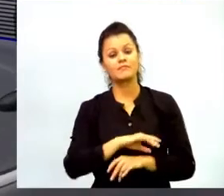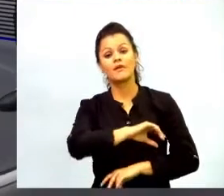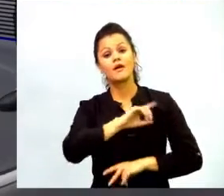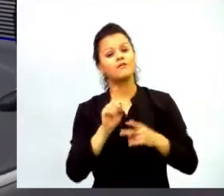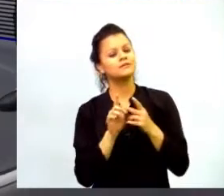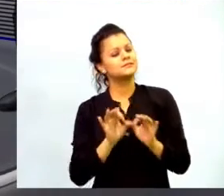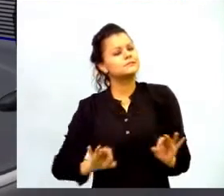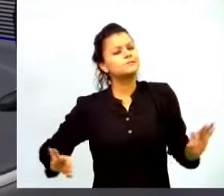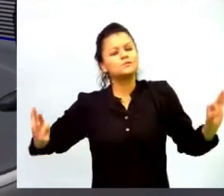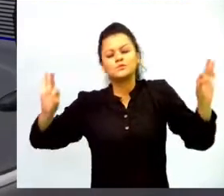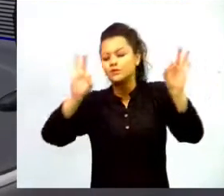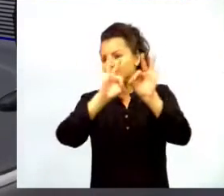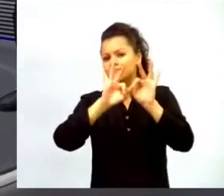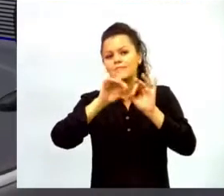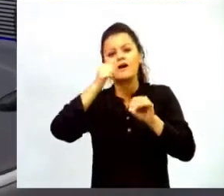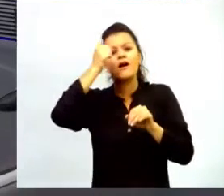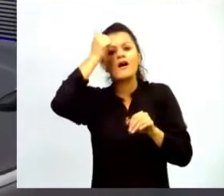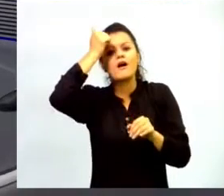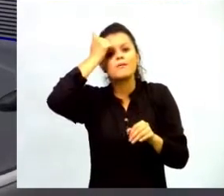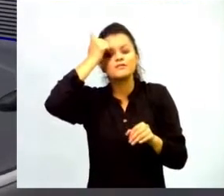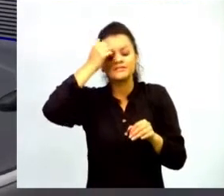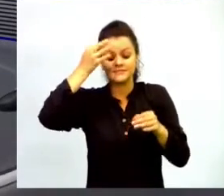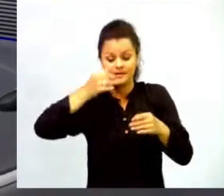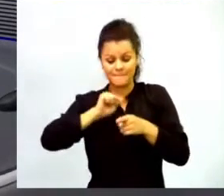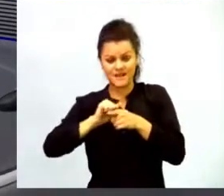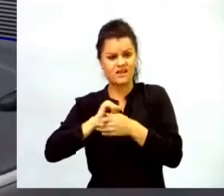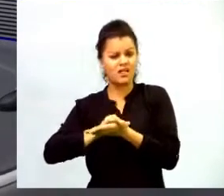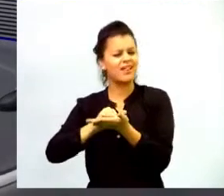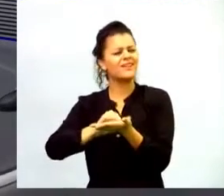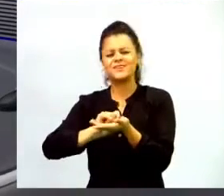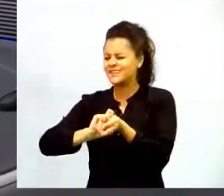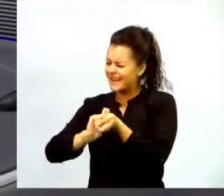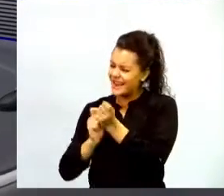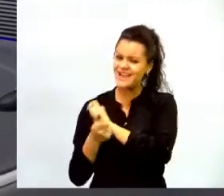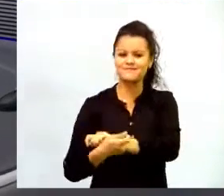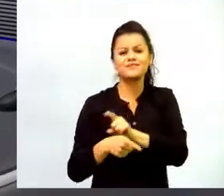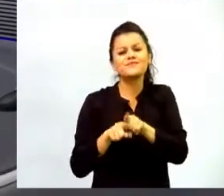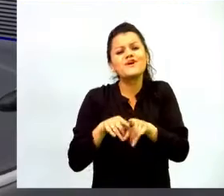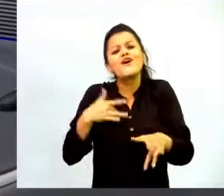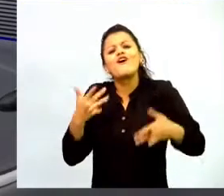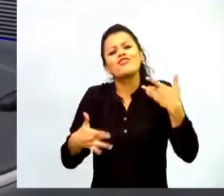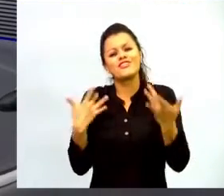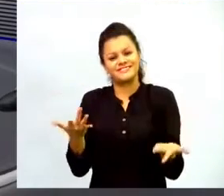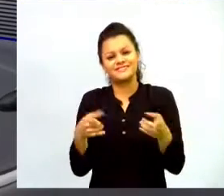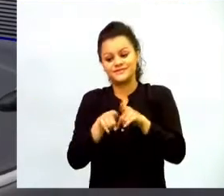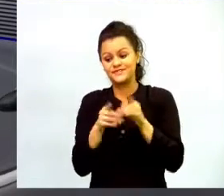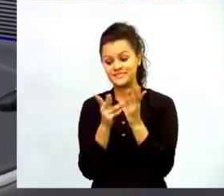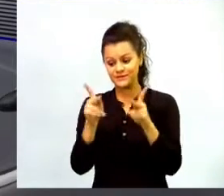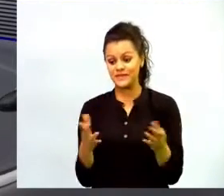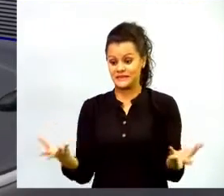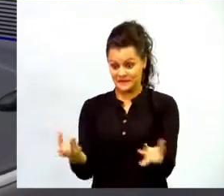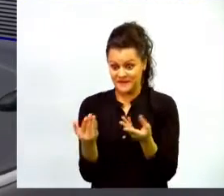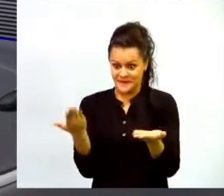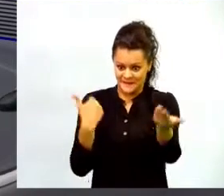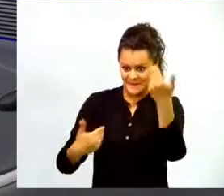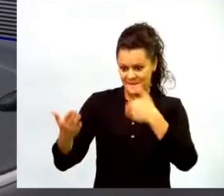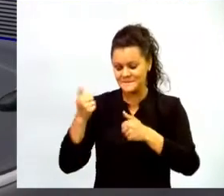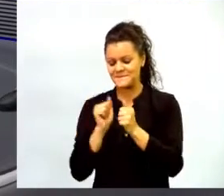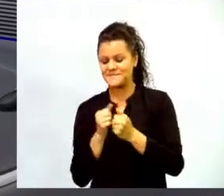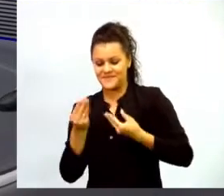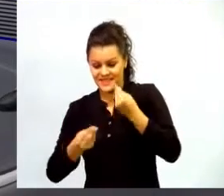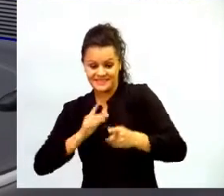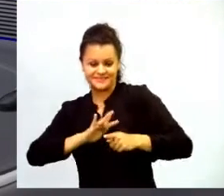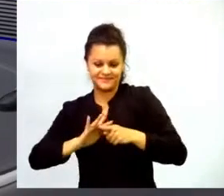en sus prácticas es decir que gocen con los estudiantes las experiencias que encuentren relaciones